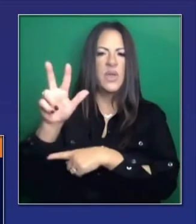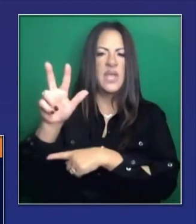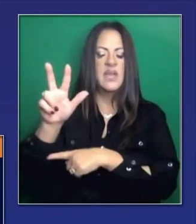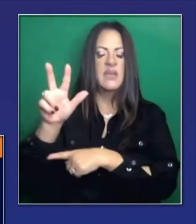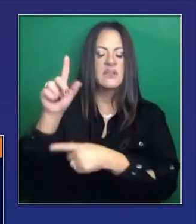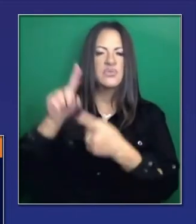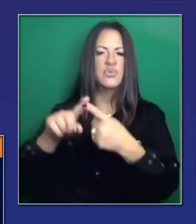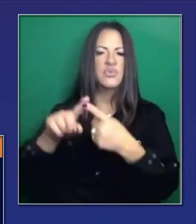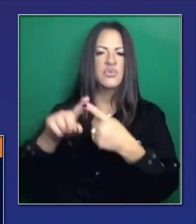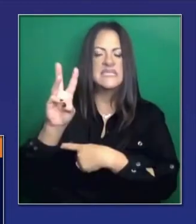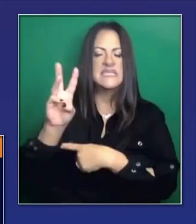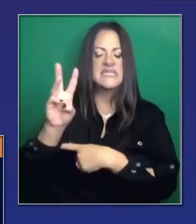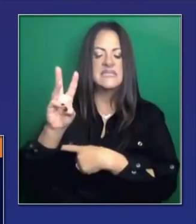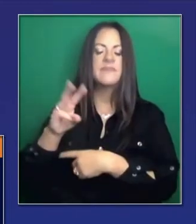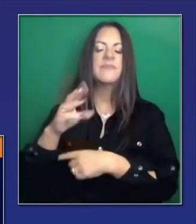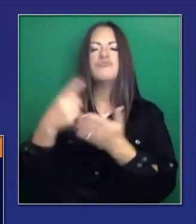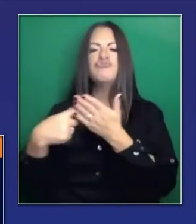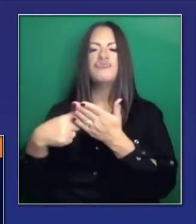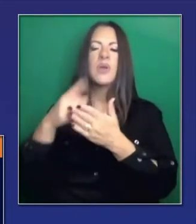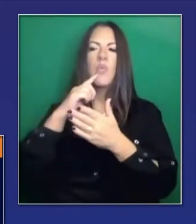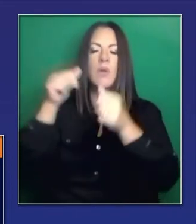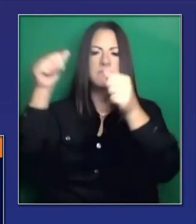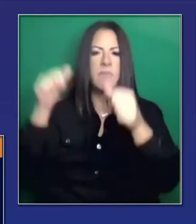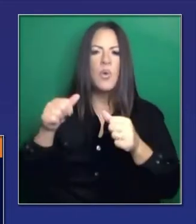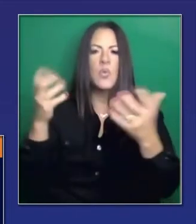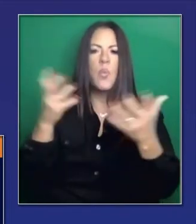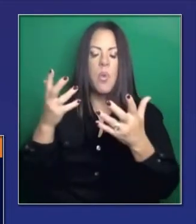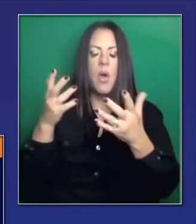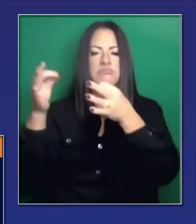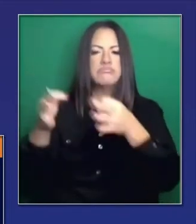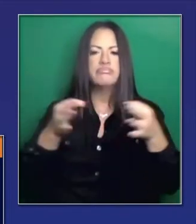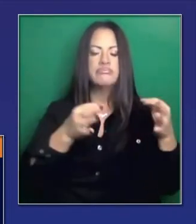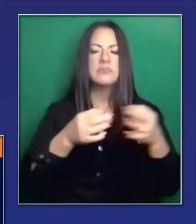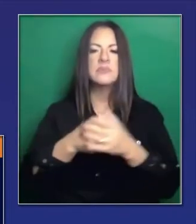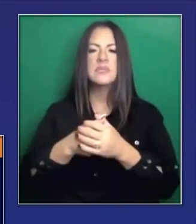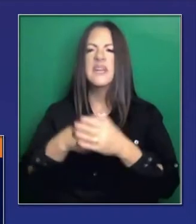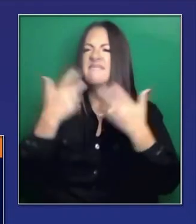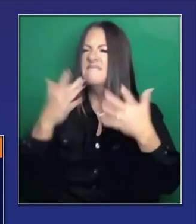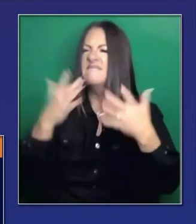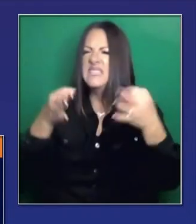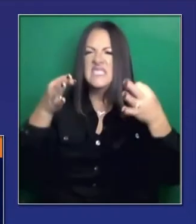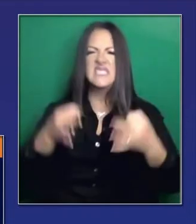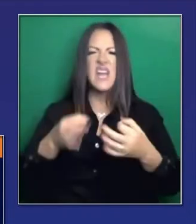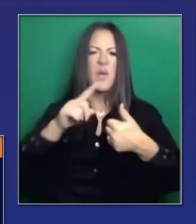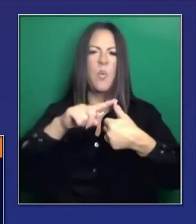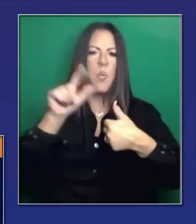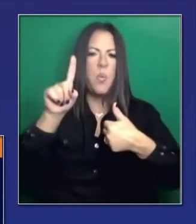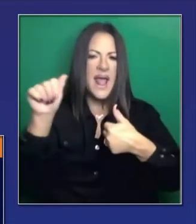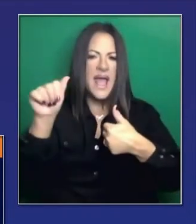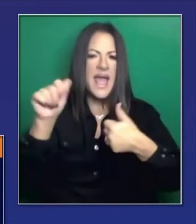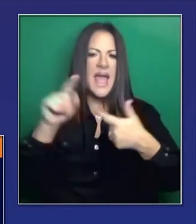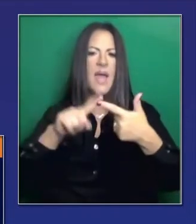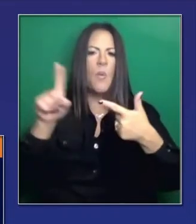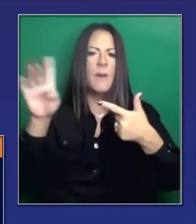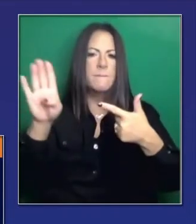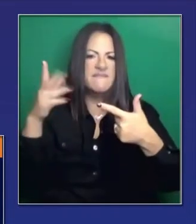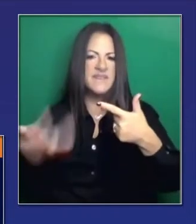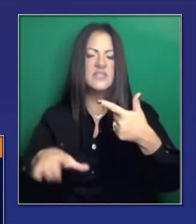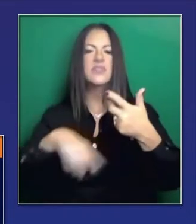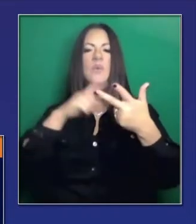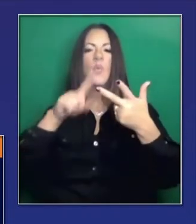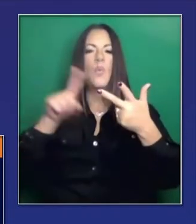más y más información. No están concretando los niveles en la fase 1B.